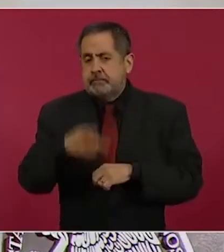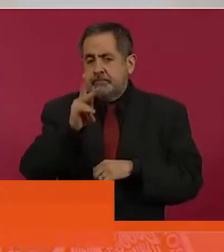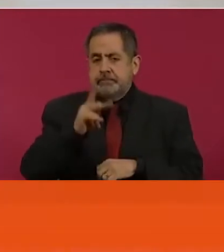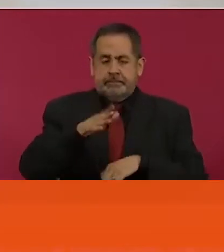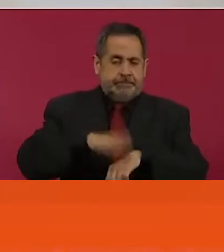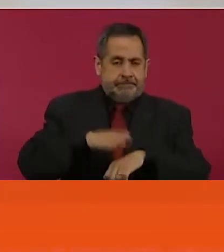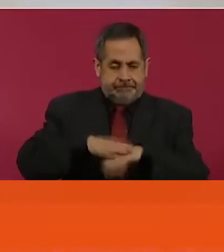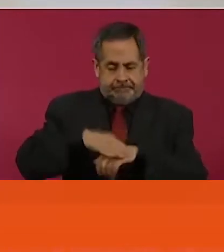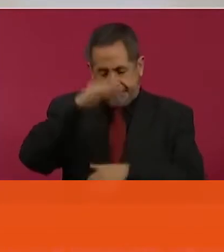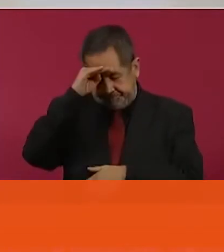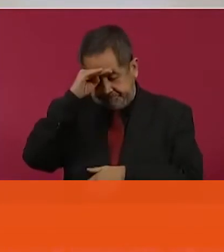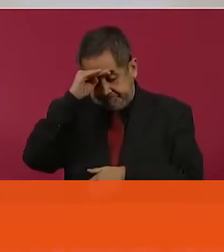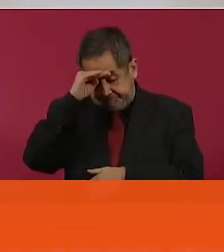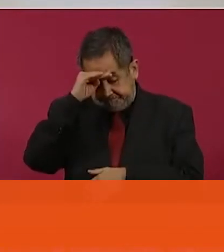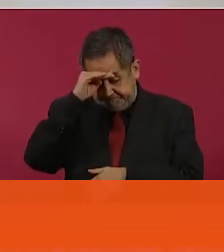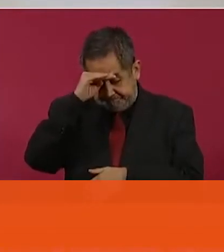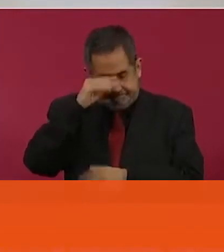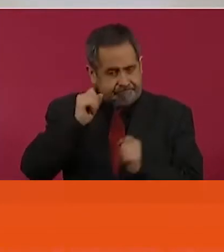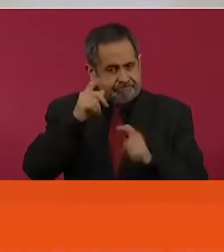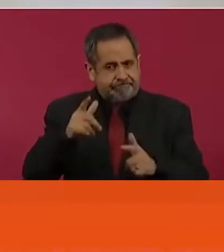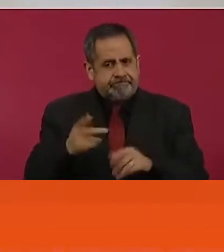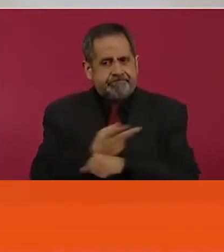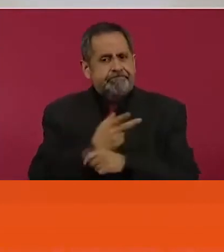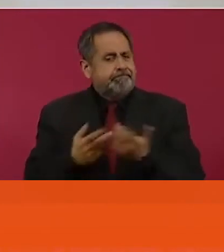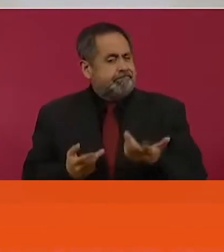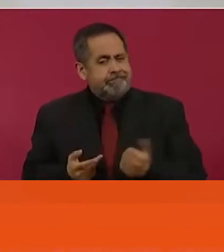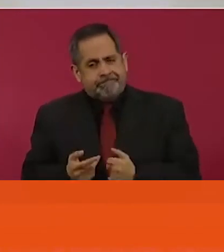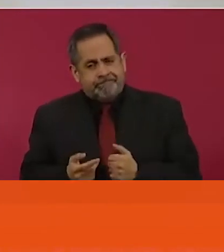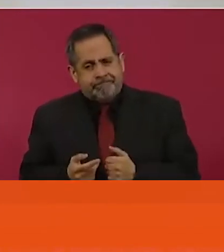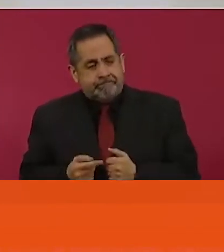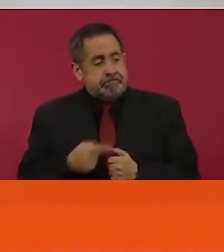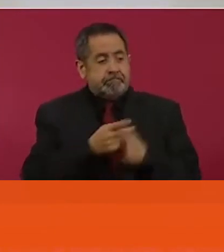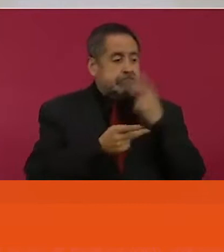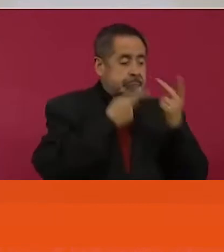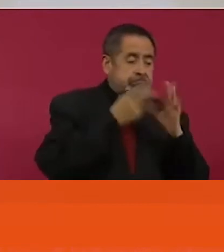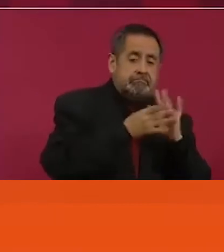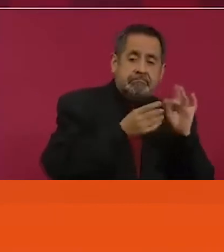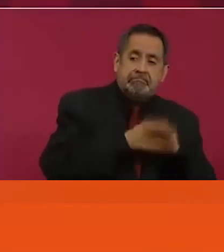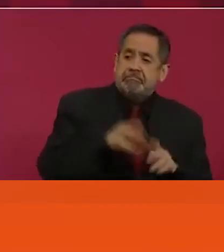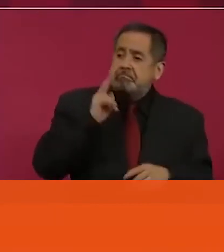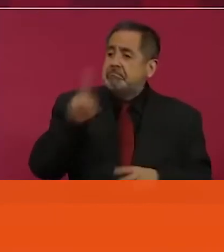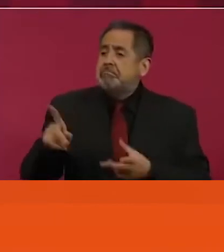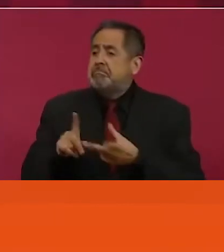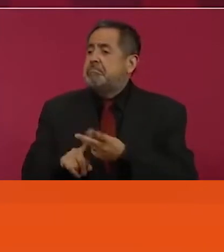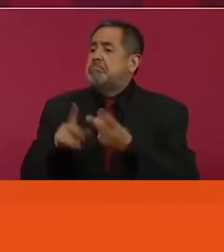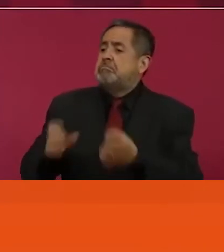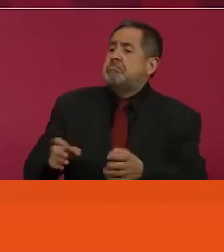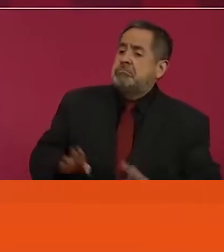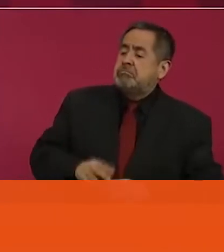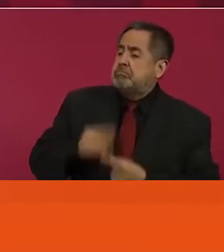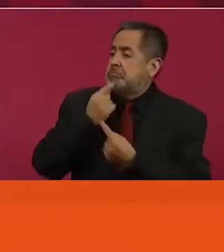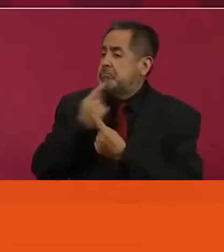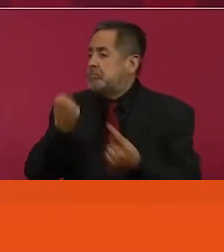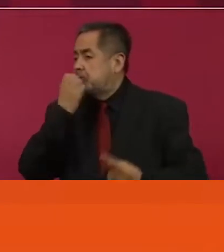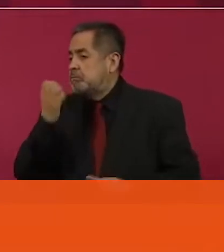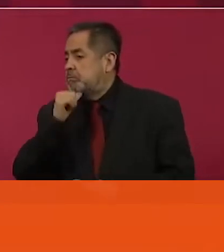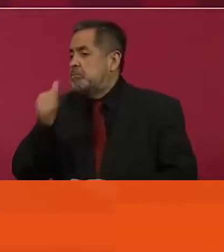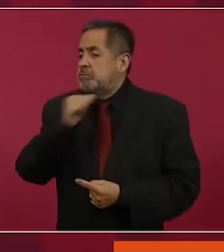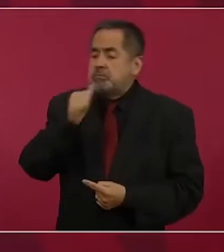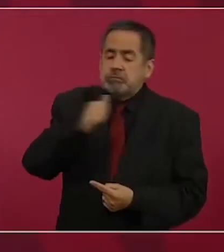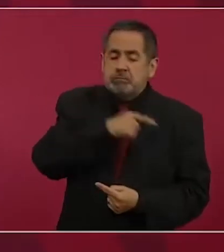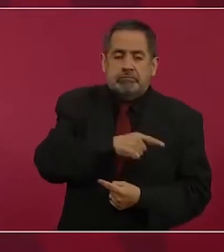de momento me sorprende mucho el que se comente es que no se ve el programa del beneficio de la Escuela Es Nuestra.